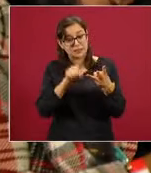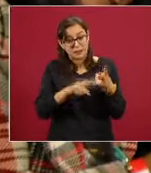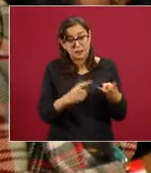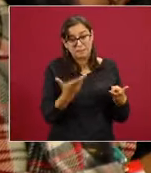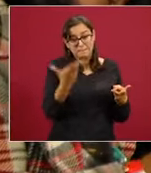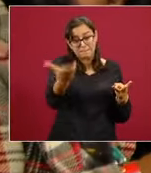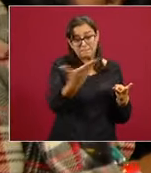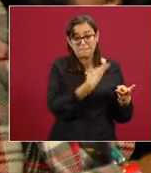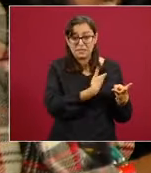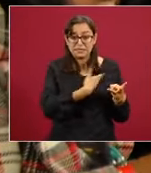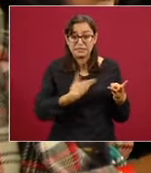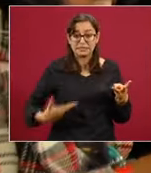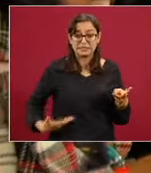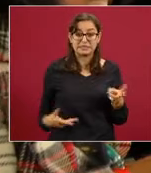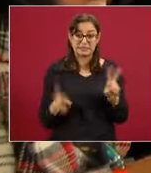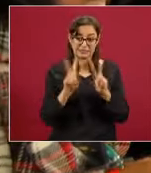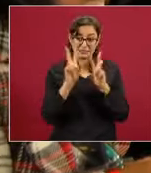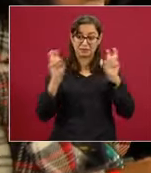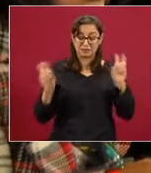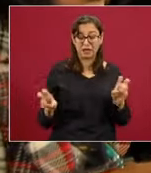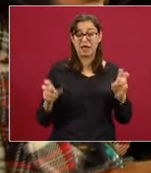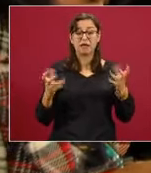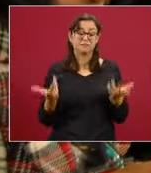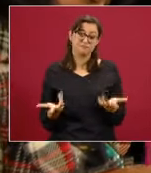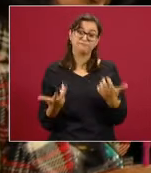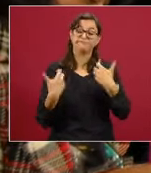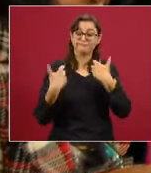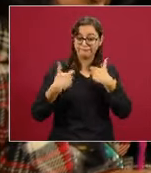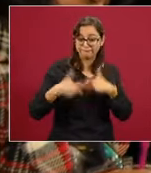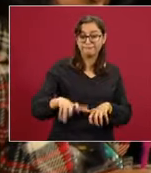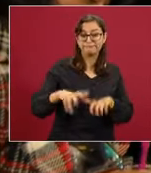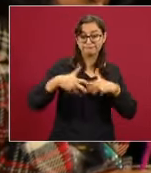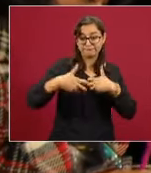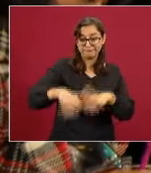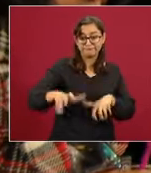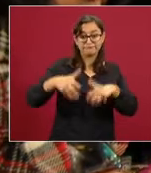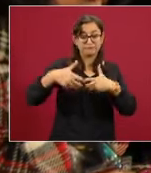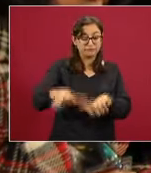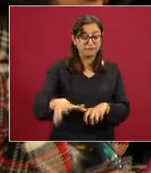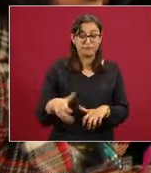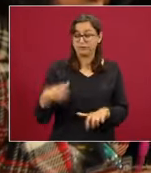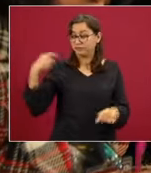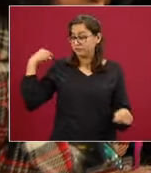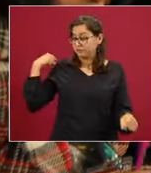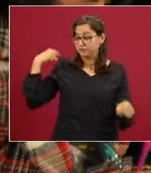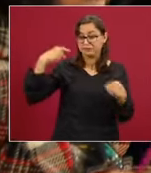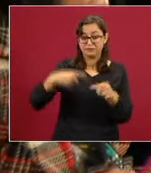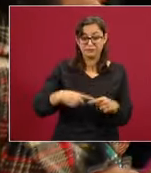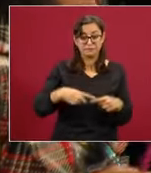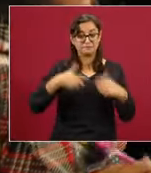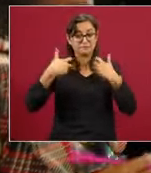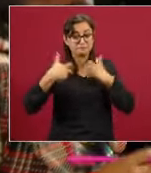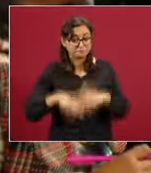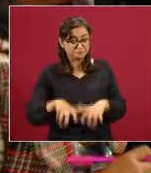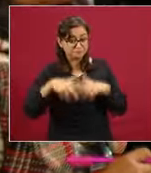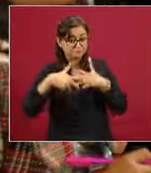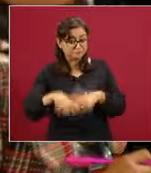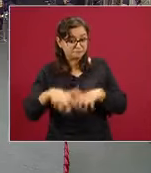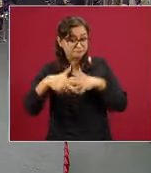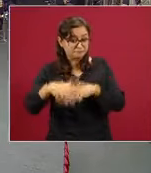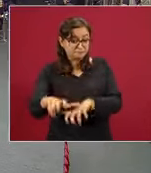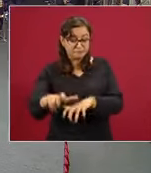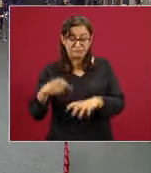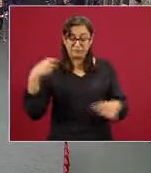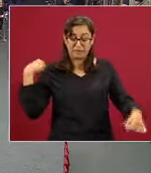cosa que tiene que ver con las manifestaciones. Hemos tenido muchas manifestaciones en